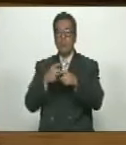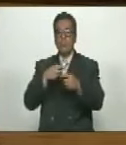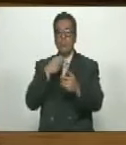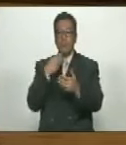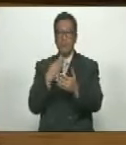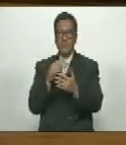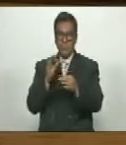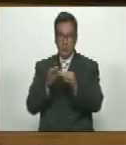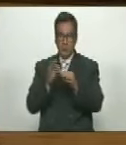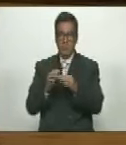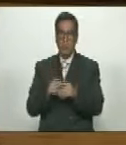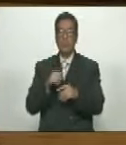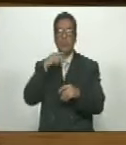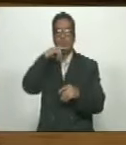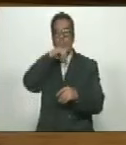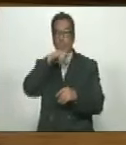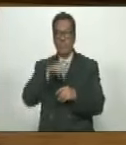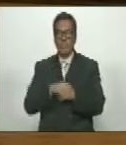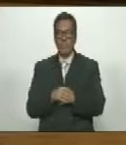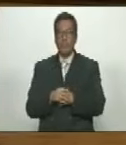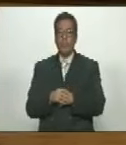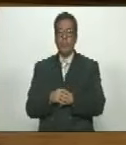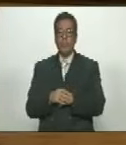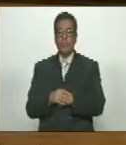septiembre octubre